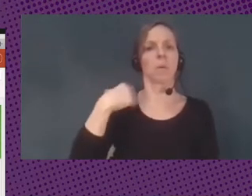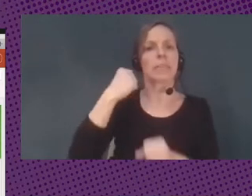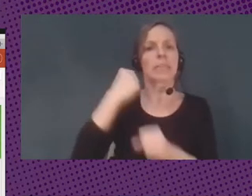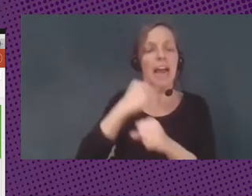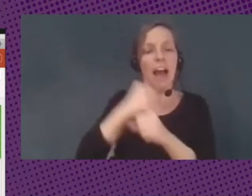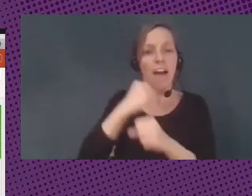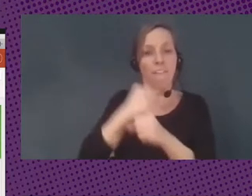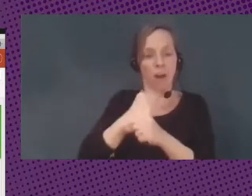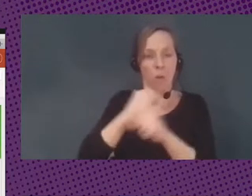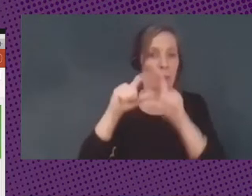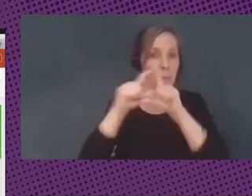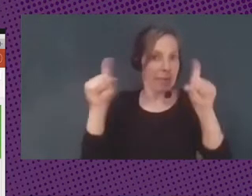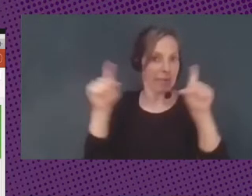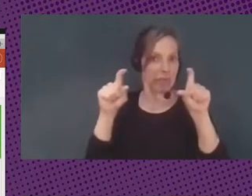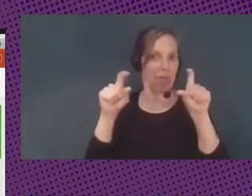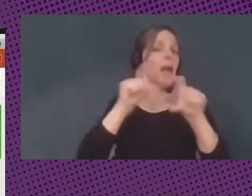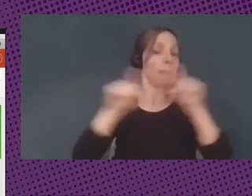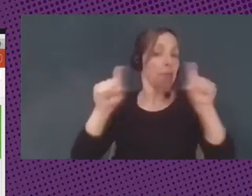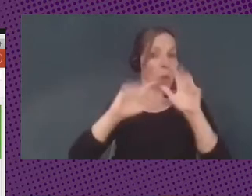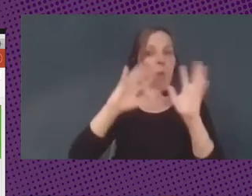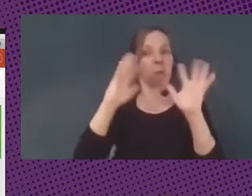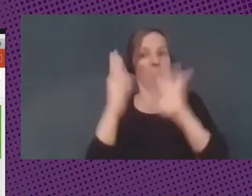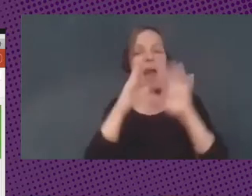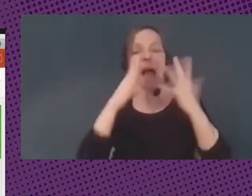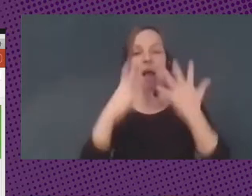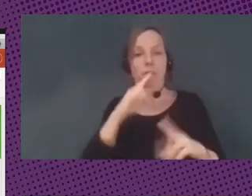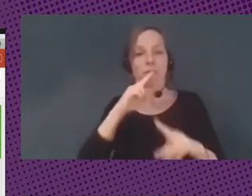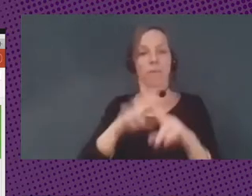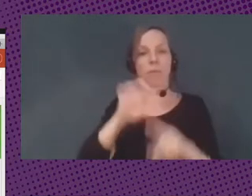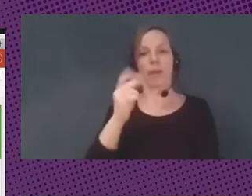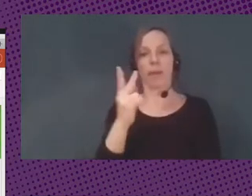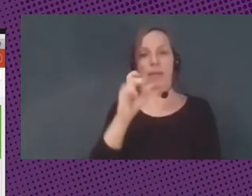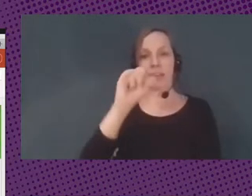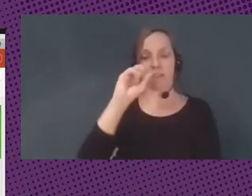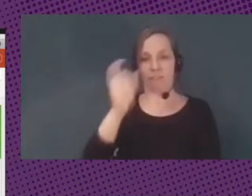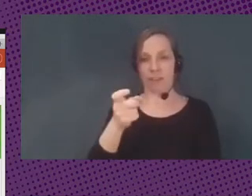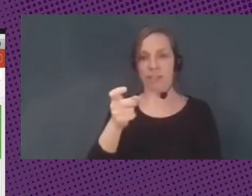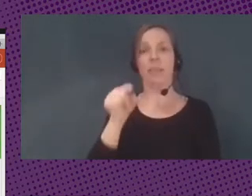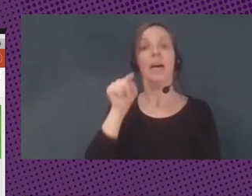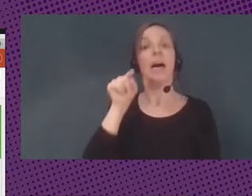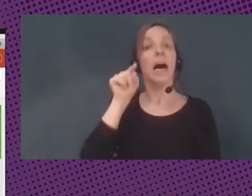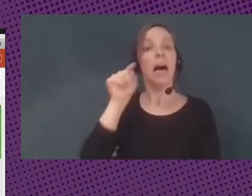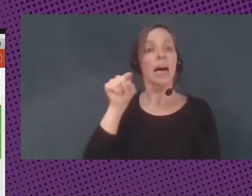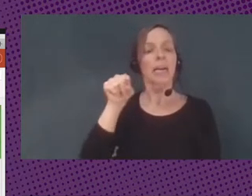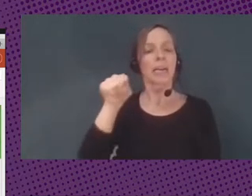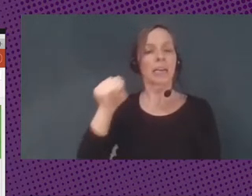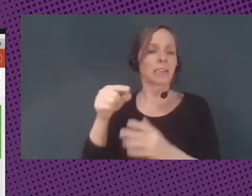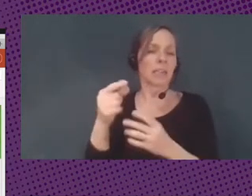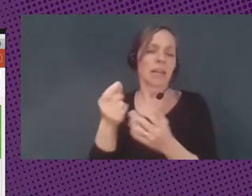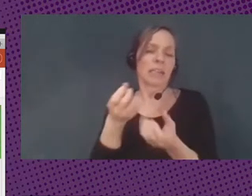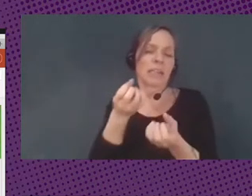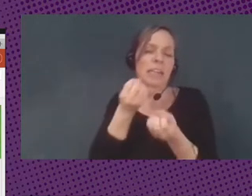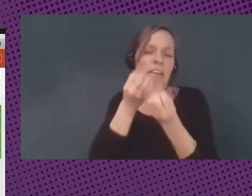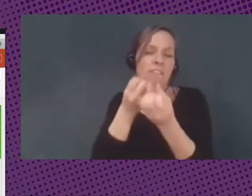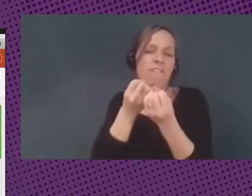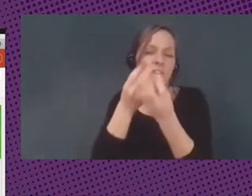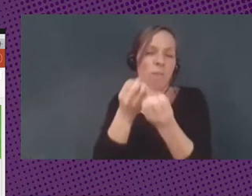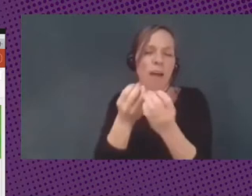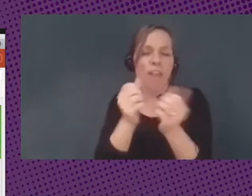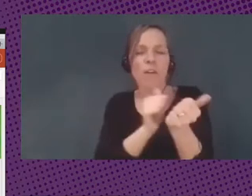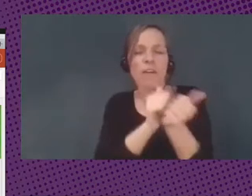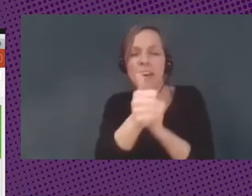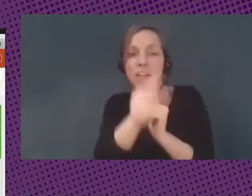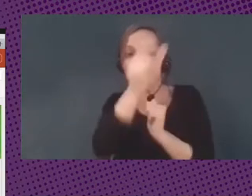Equifax es la empresa que administra la mayor cantidad de información crediticia de los deudores del